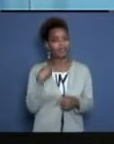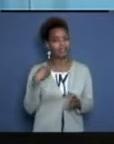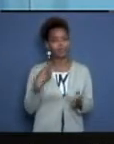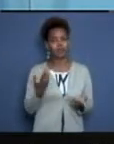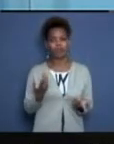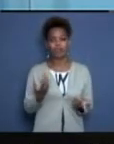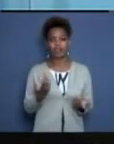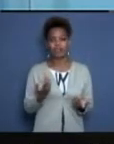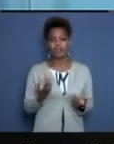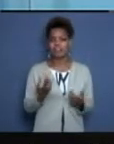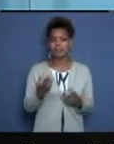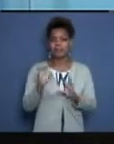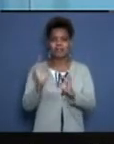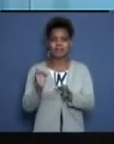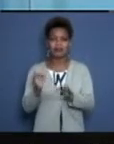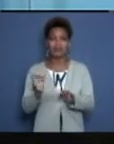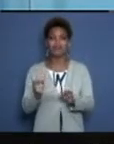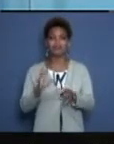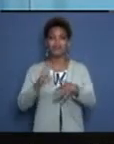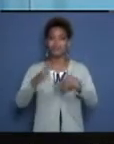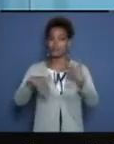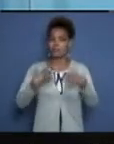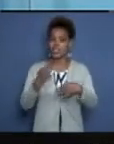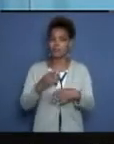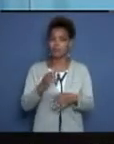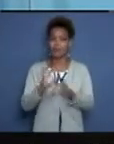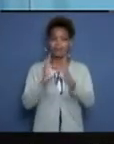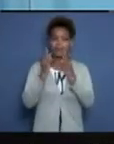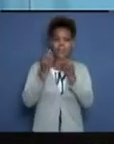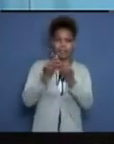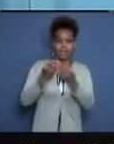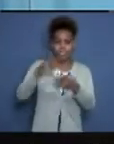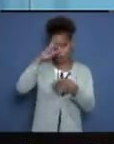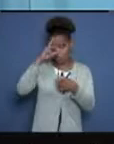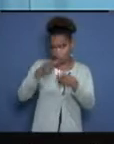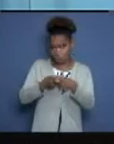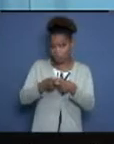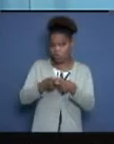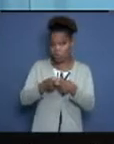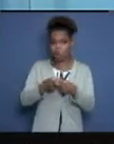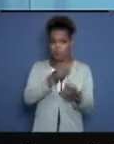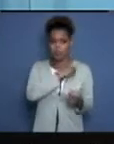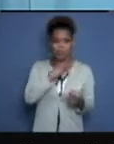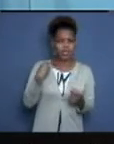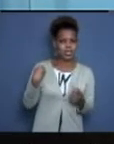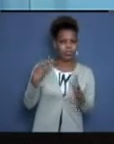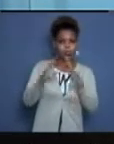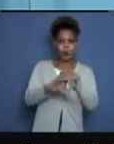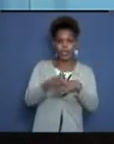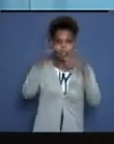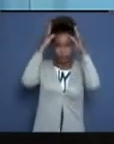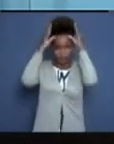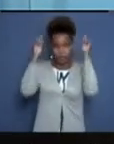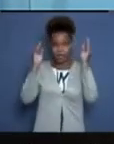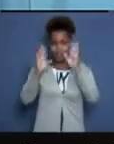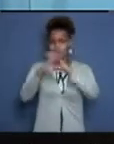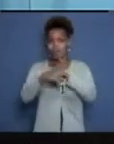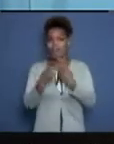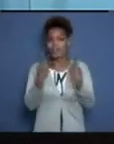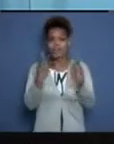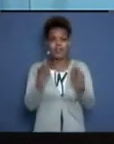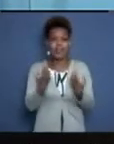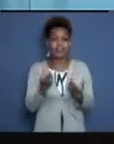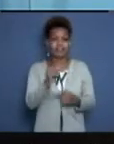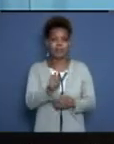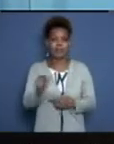del médico y la enfermera de la familia. Hay algunos consultorios que aún no se han completado. Falta personal médico, falta personal de enfermería.